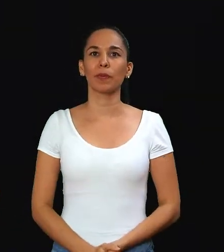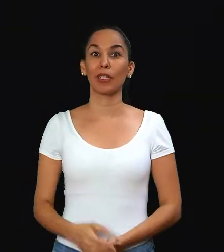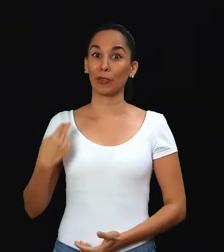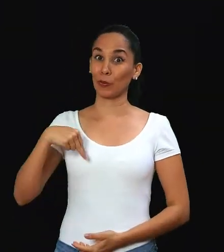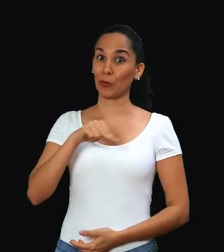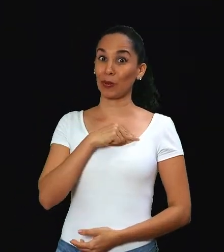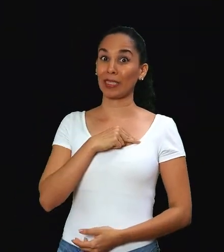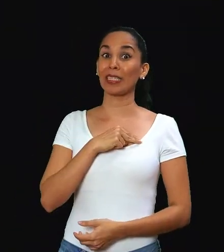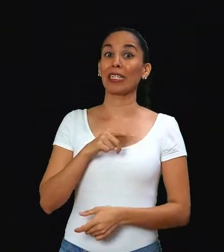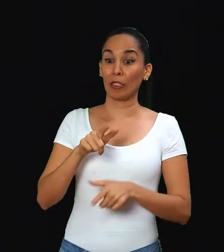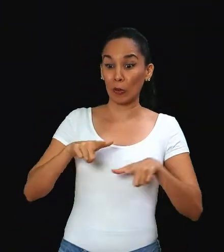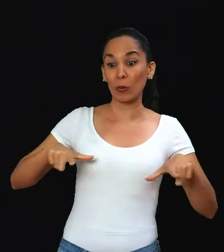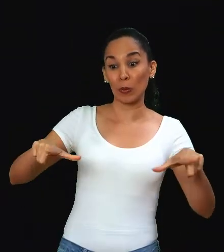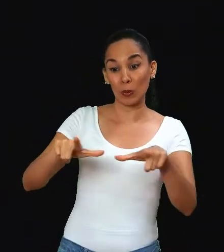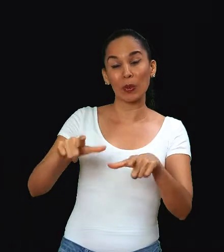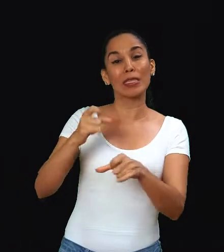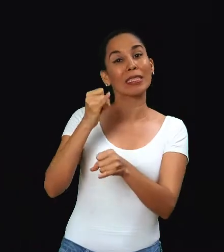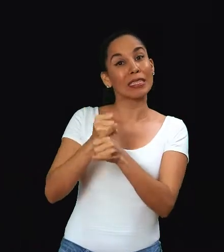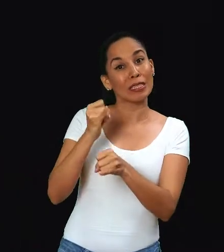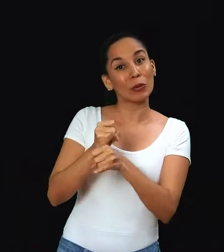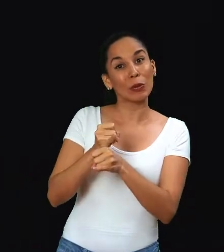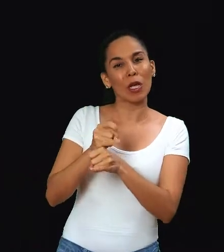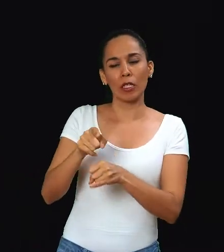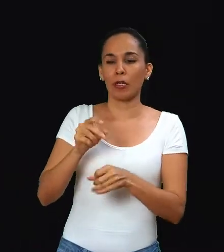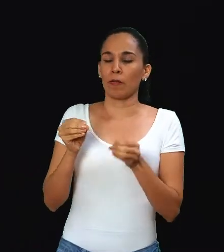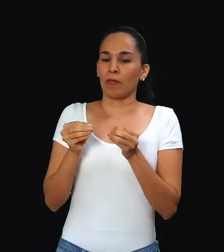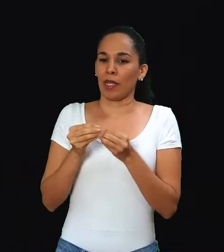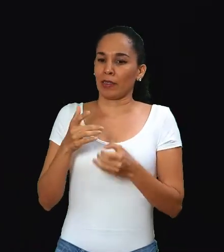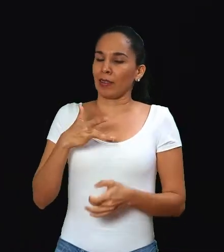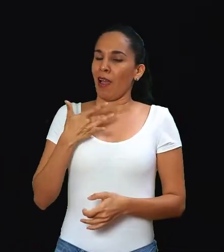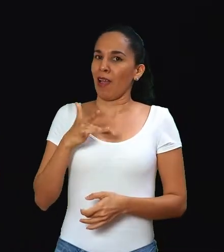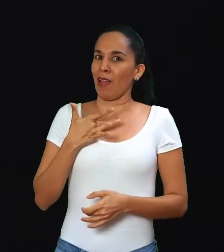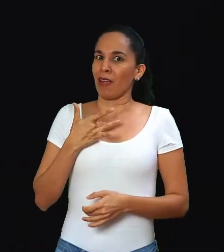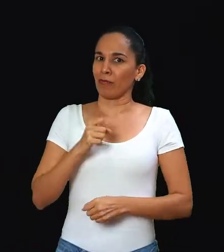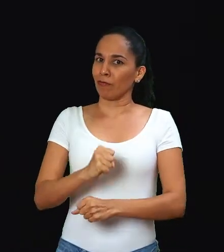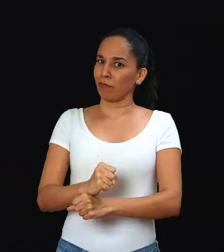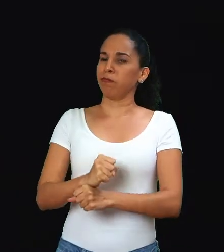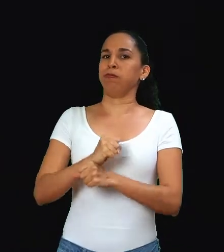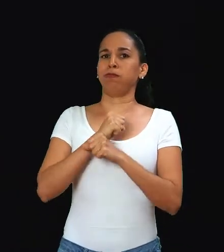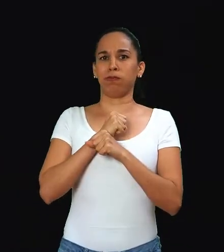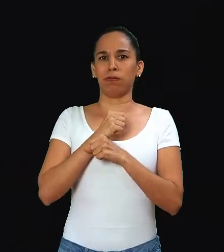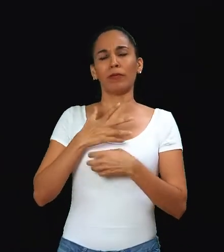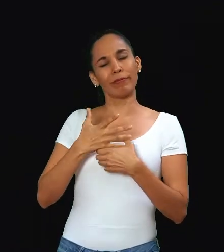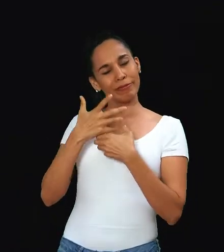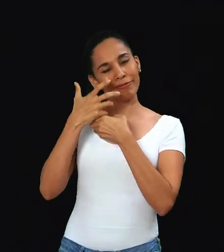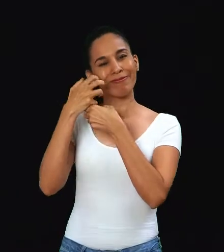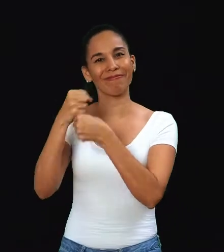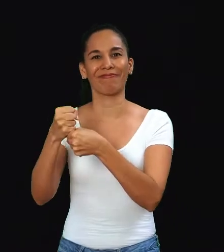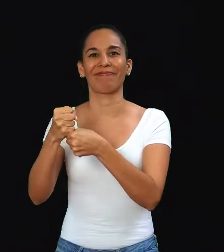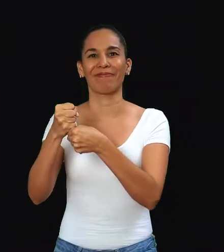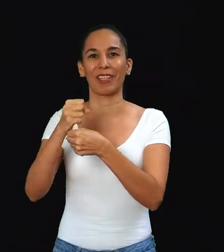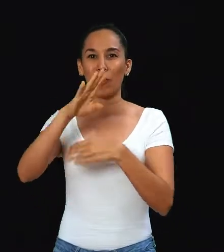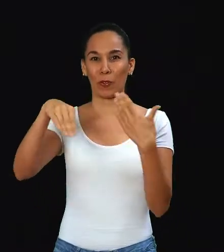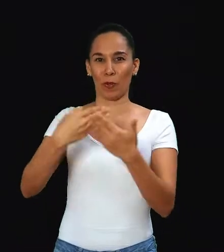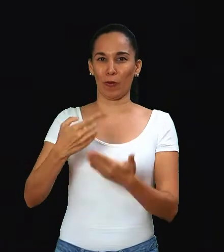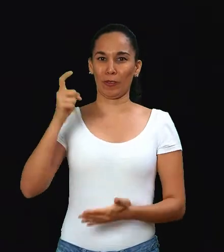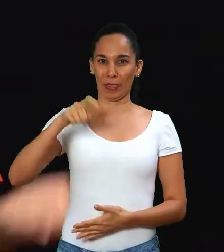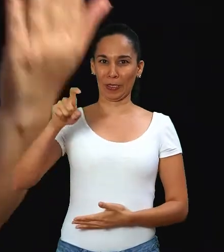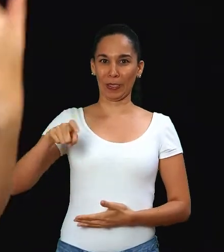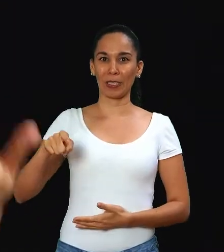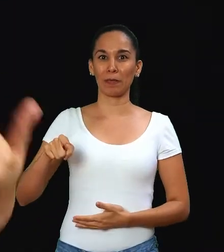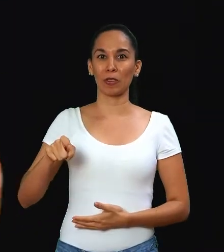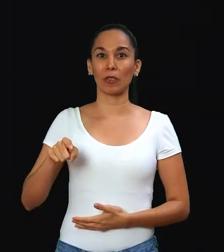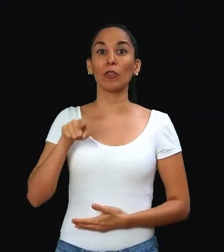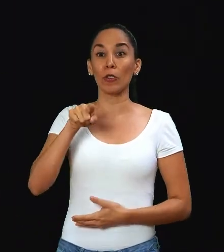Nuestras instalaciones son esos lugares que nos generan la sensación de seguridad y confianza que todos nos merecemos.